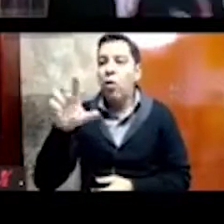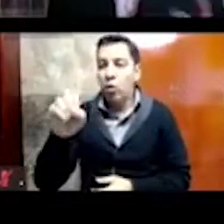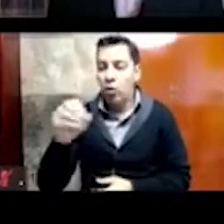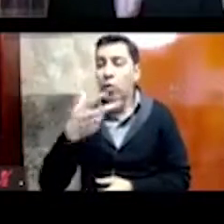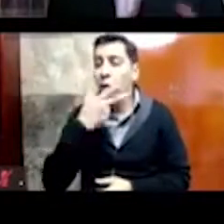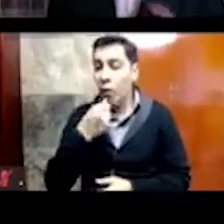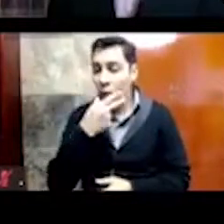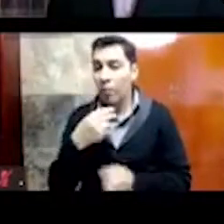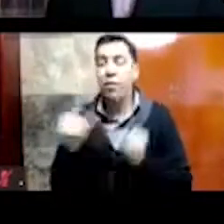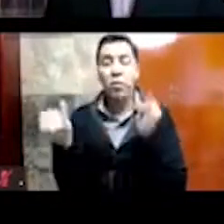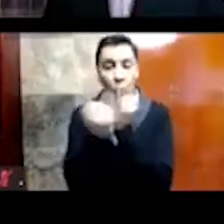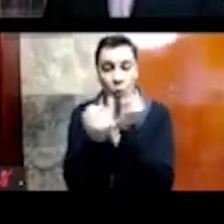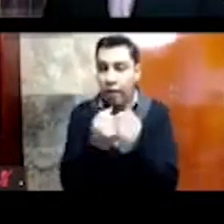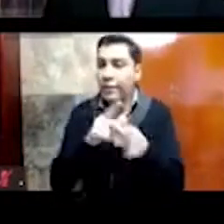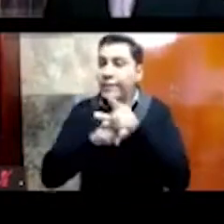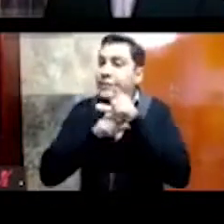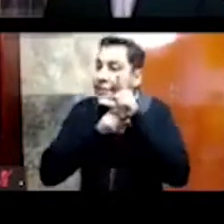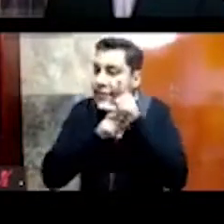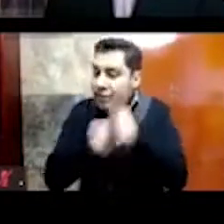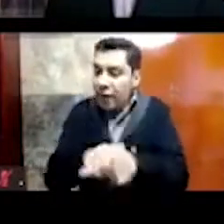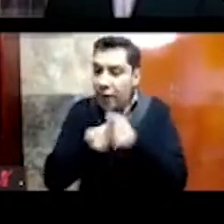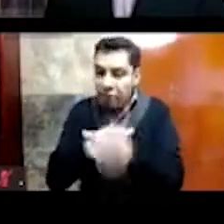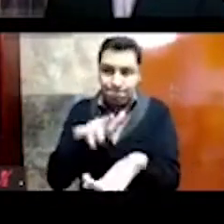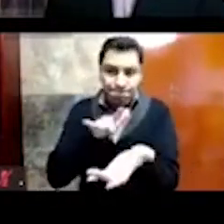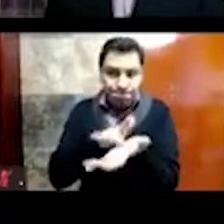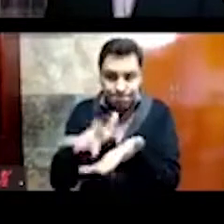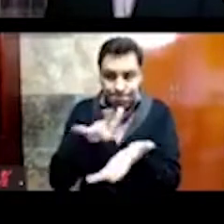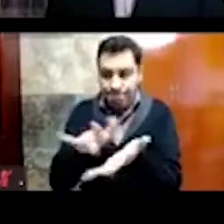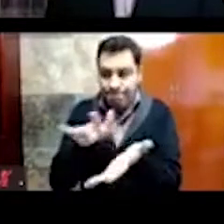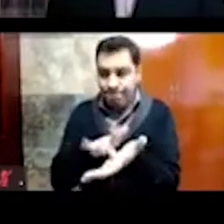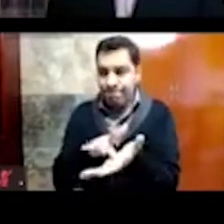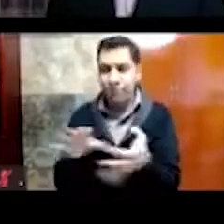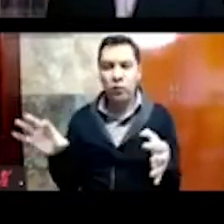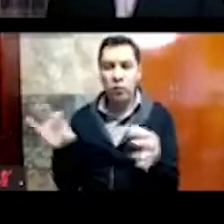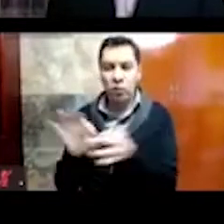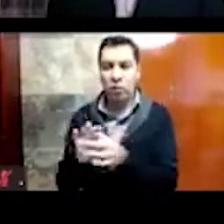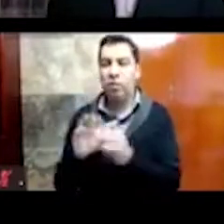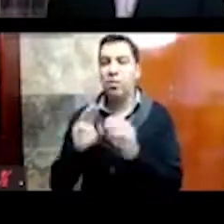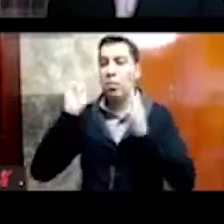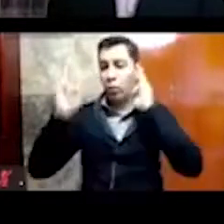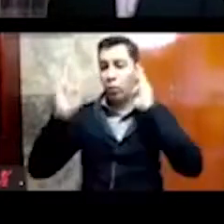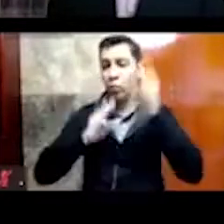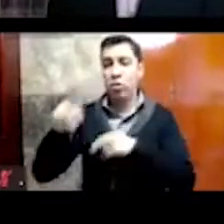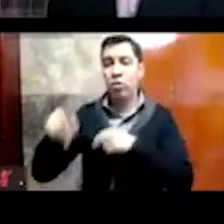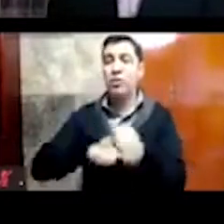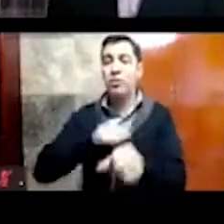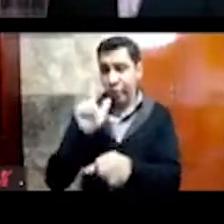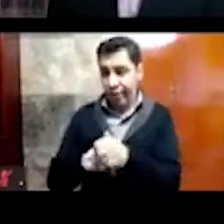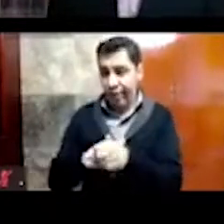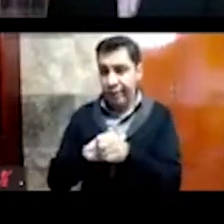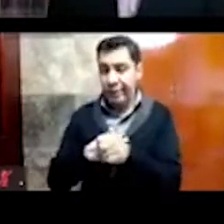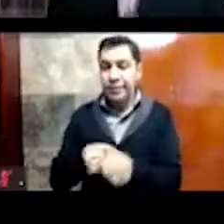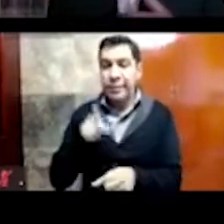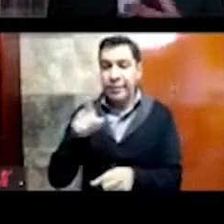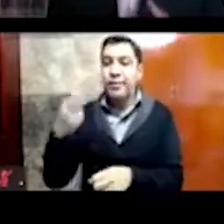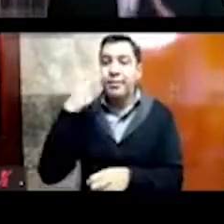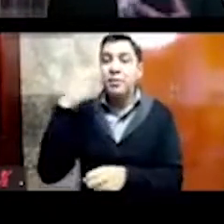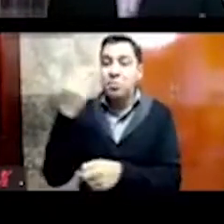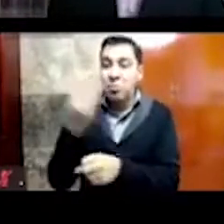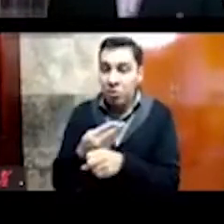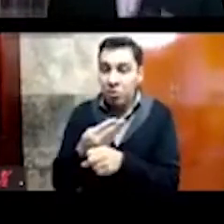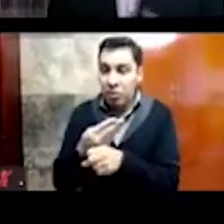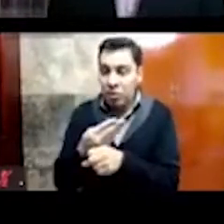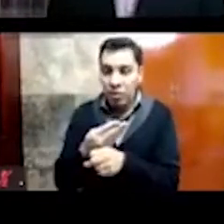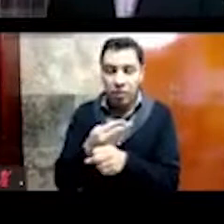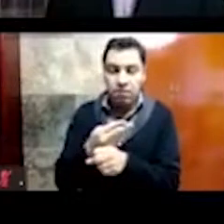don Manuel Gamio, que él estuvo adscrito al Museo Nacional, y que estuvo, tuvo la, la responsabilidad, o el cargo de